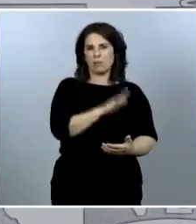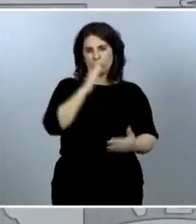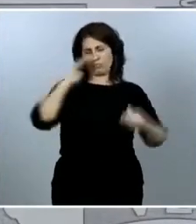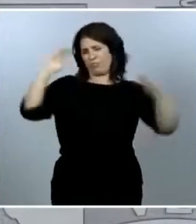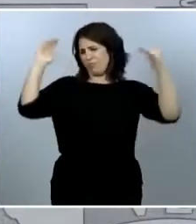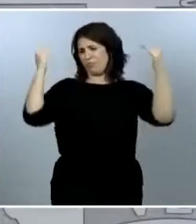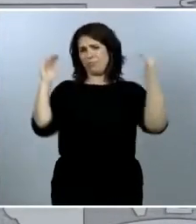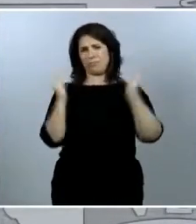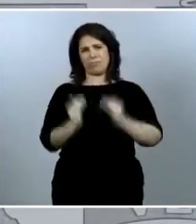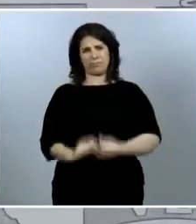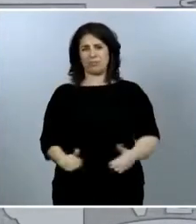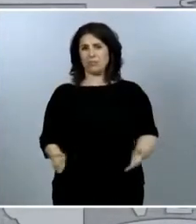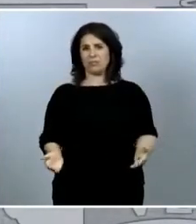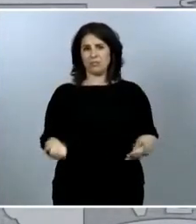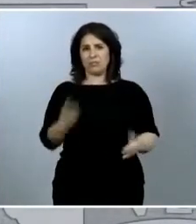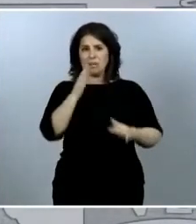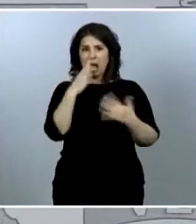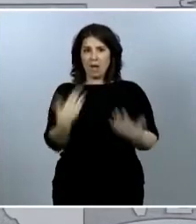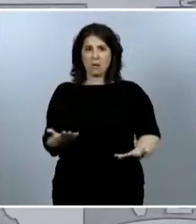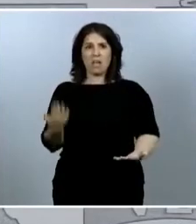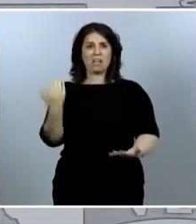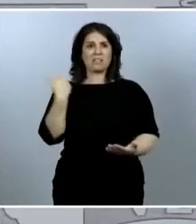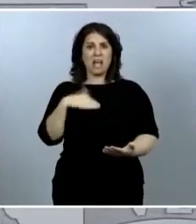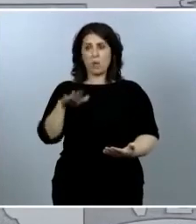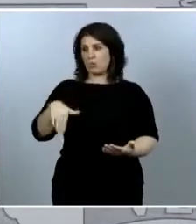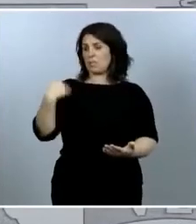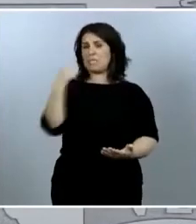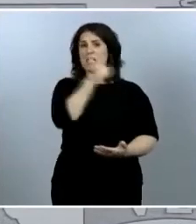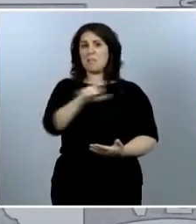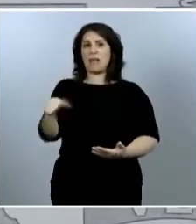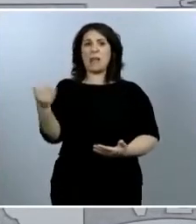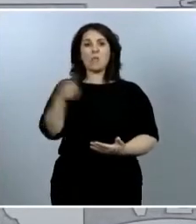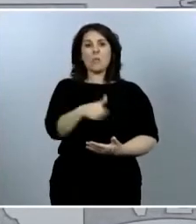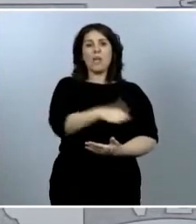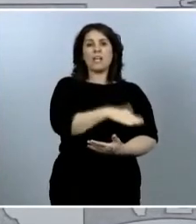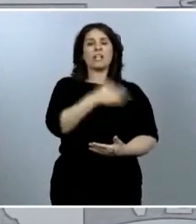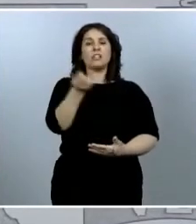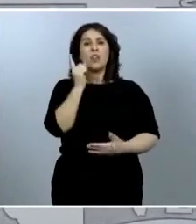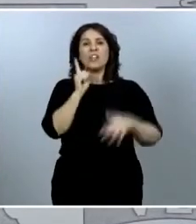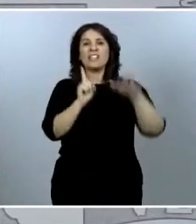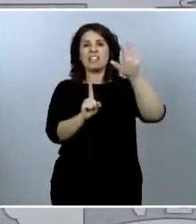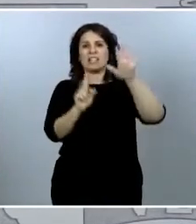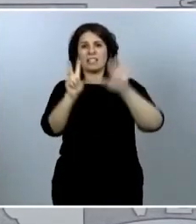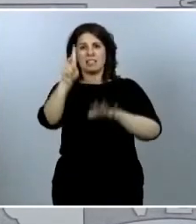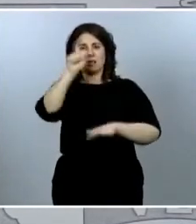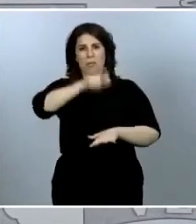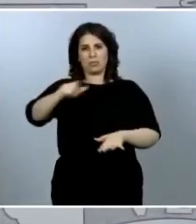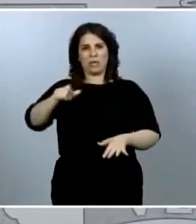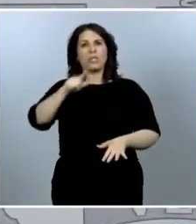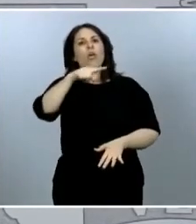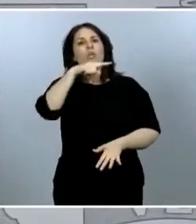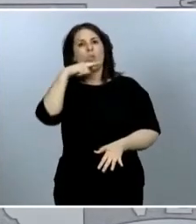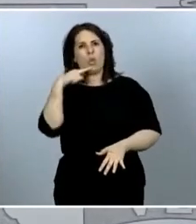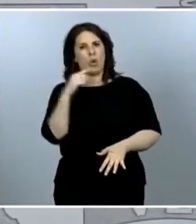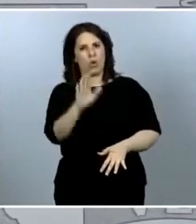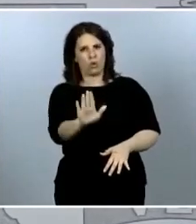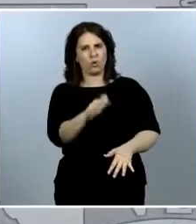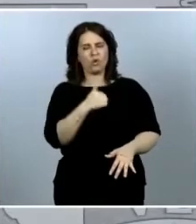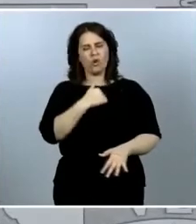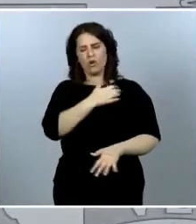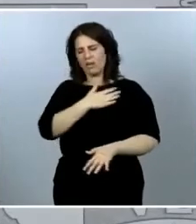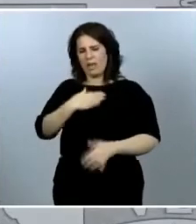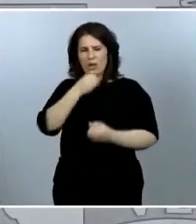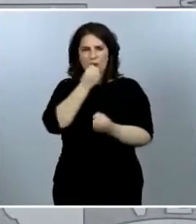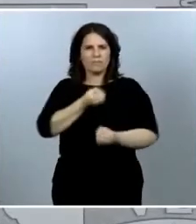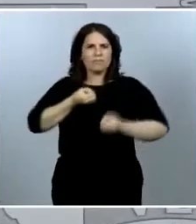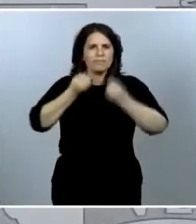a 67 en esta última semana. Son dolorosos y quiero transmitir mi condolencia a los familiares afectados,